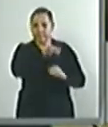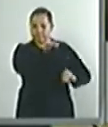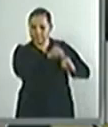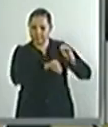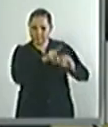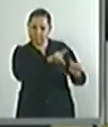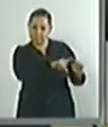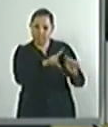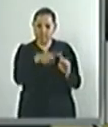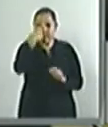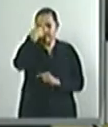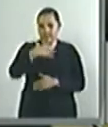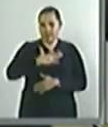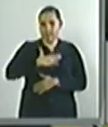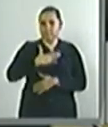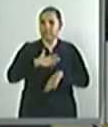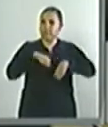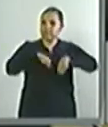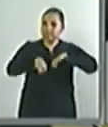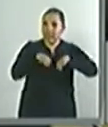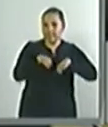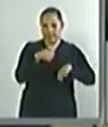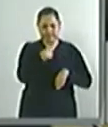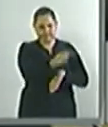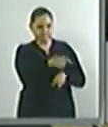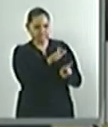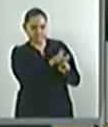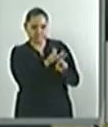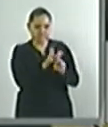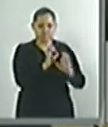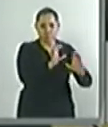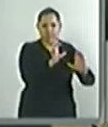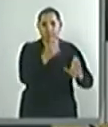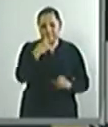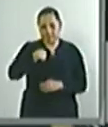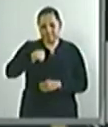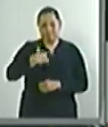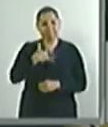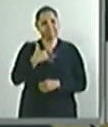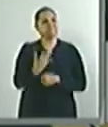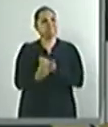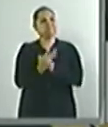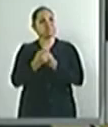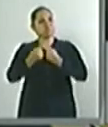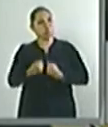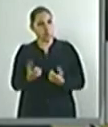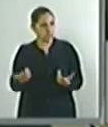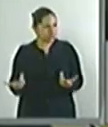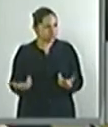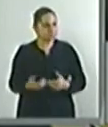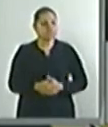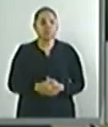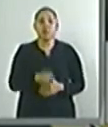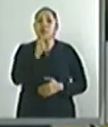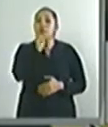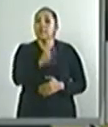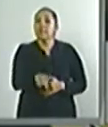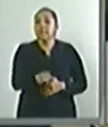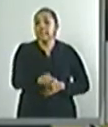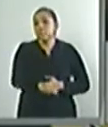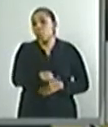y puedan realizar su trabajo con seguridad. Por último, creo también que es